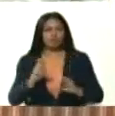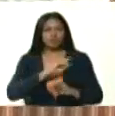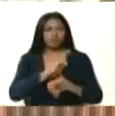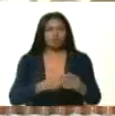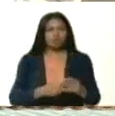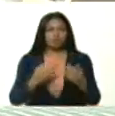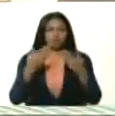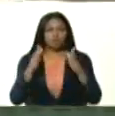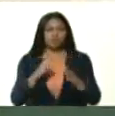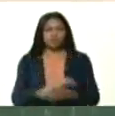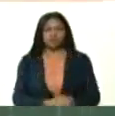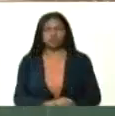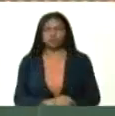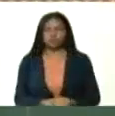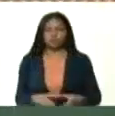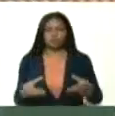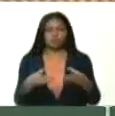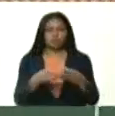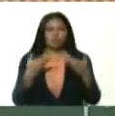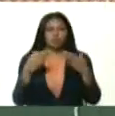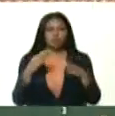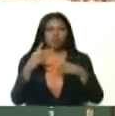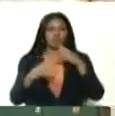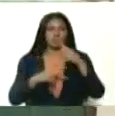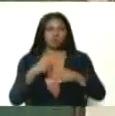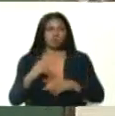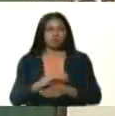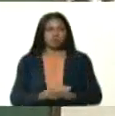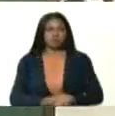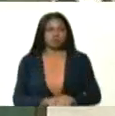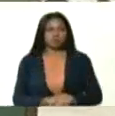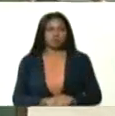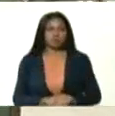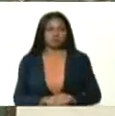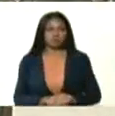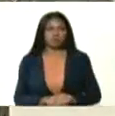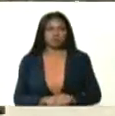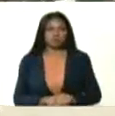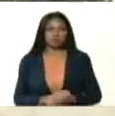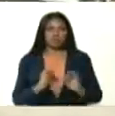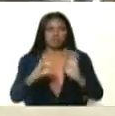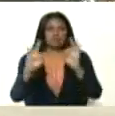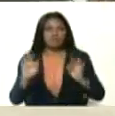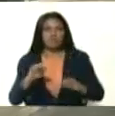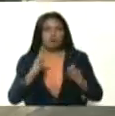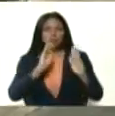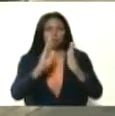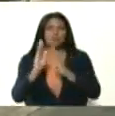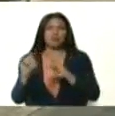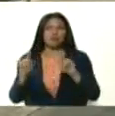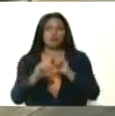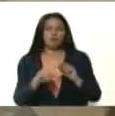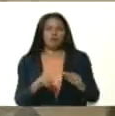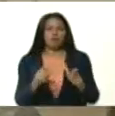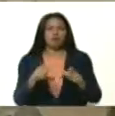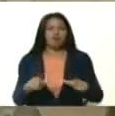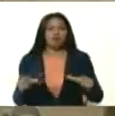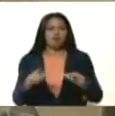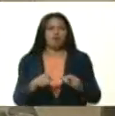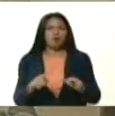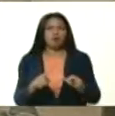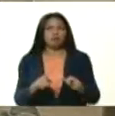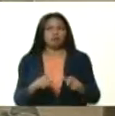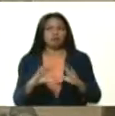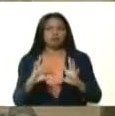popular, en nuestro comité local de abastecimiento y producción. Asimismo, el esquema de distribución por punto de abastecimiento